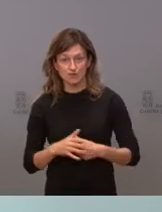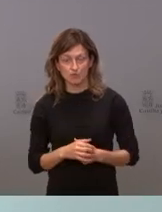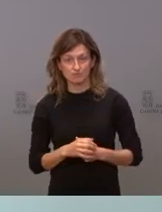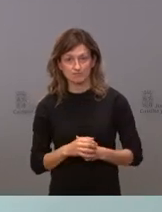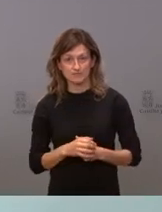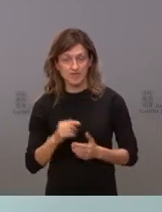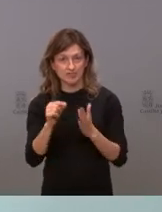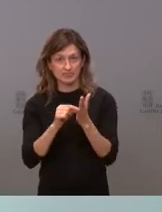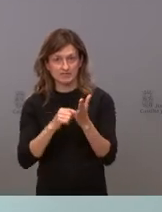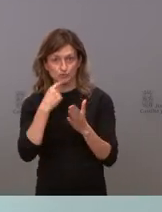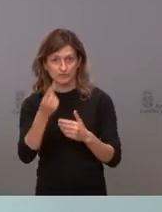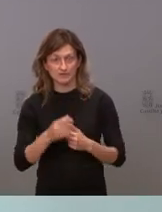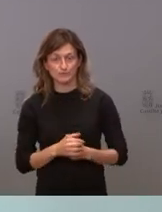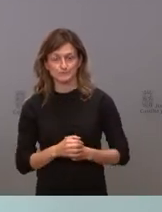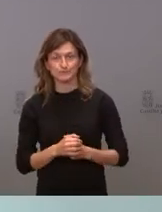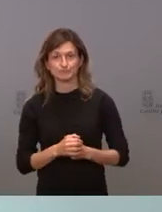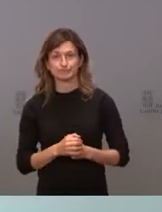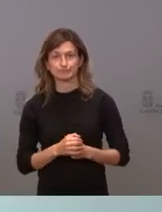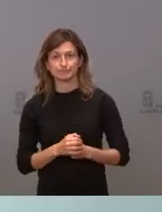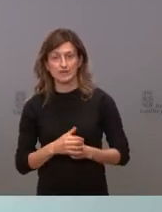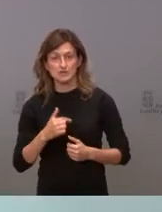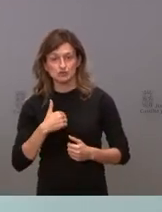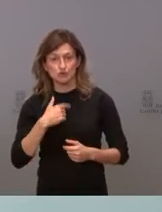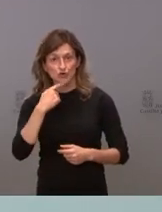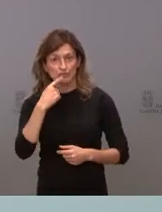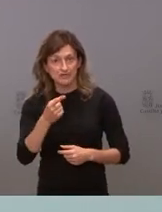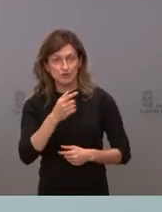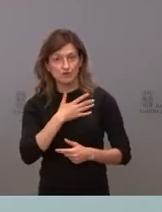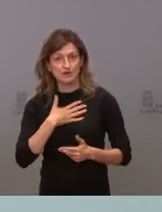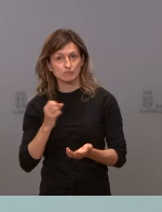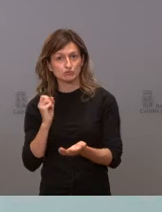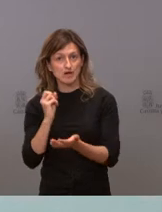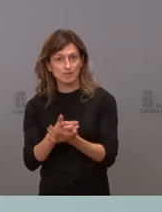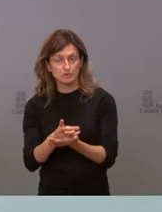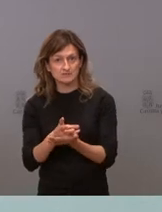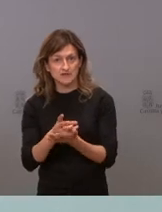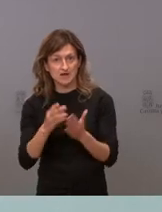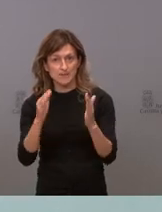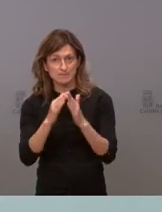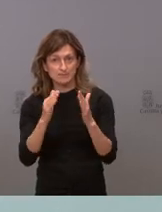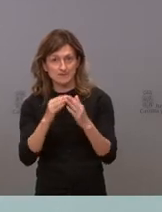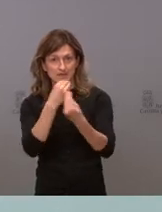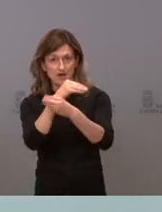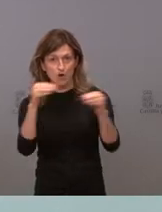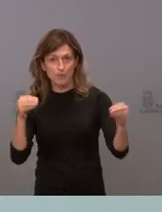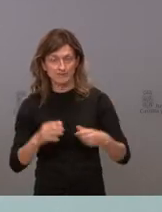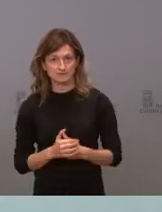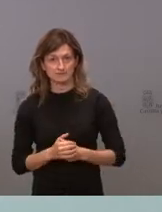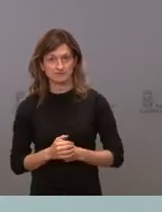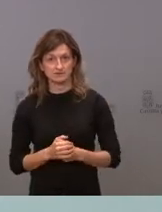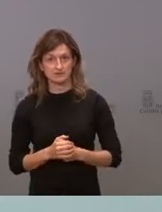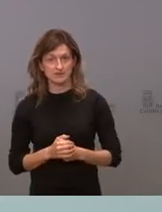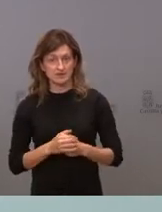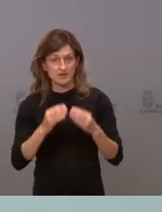Le voy a poner un dato. Yo he mencionado que vamos a apostar por la vivienda joven, por la vivienda